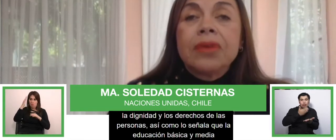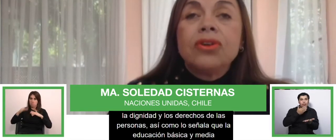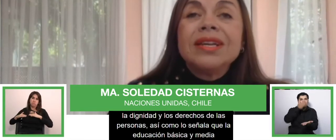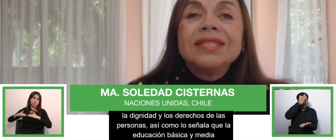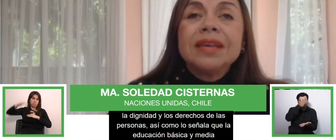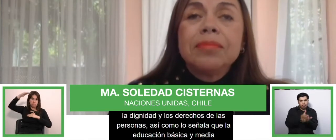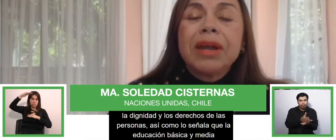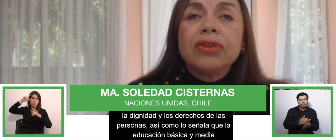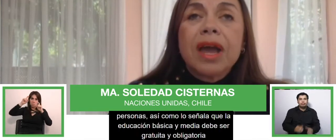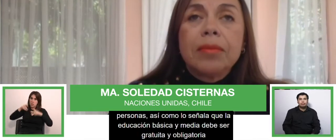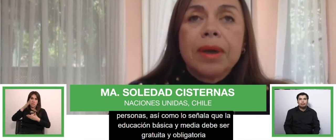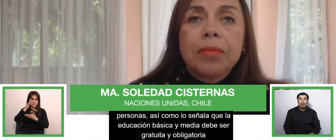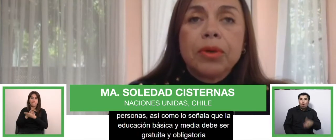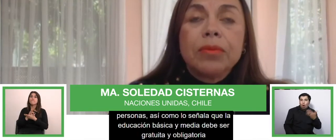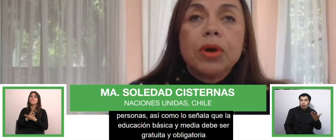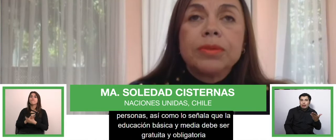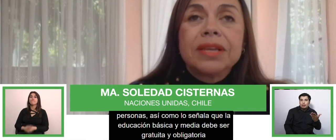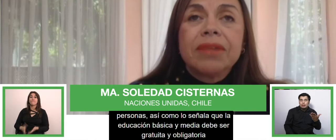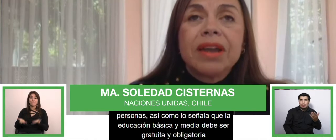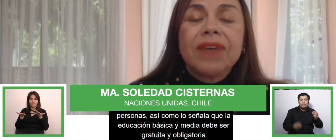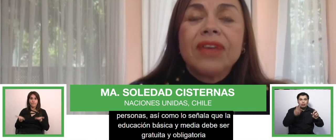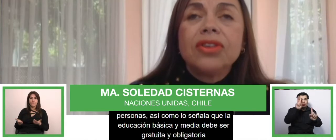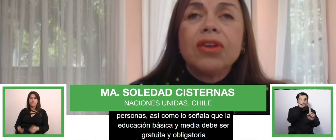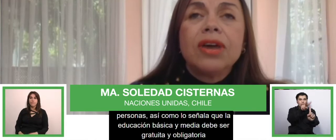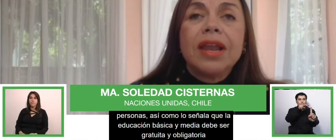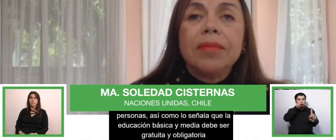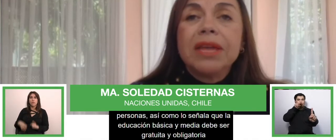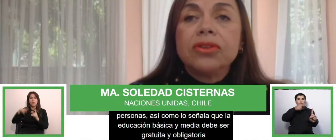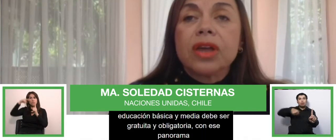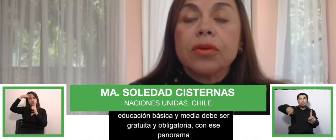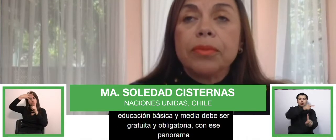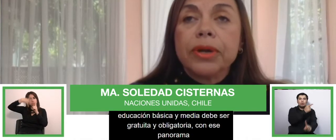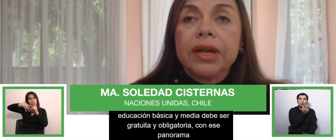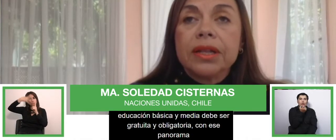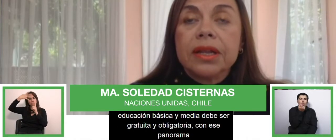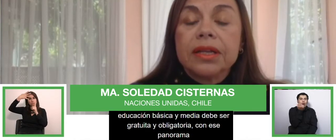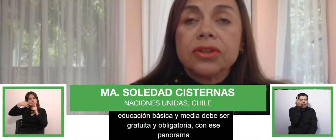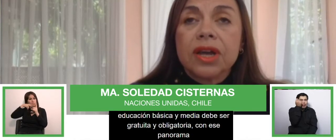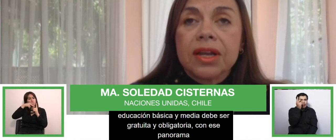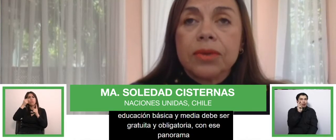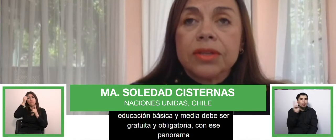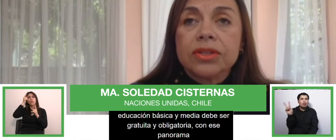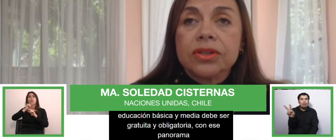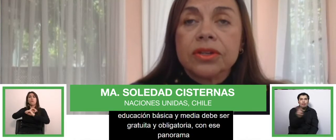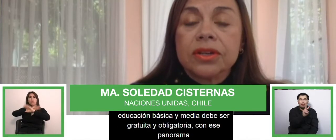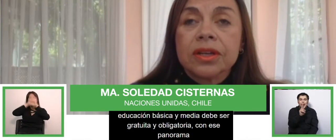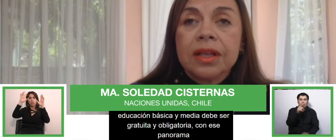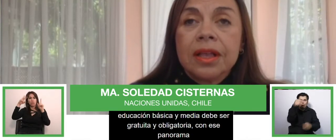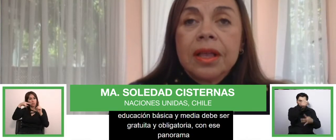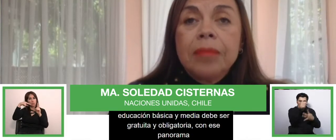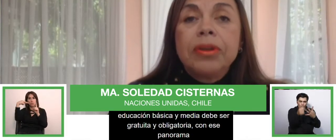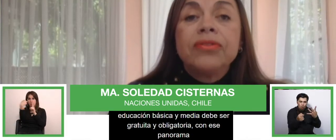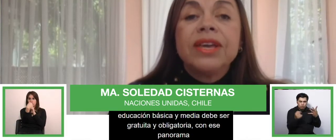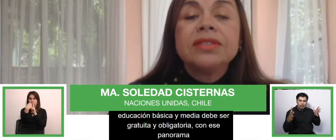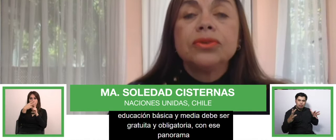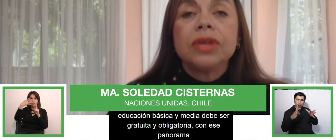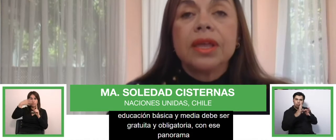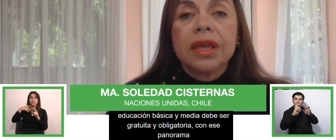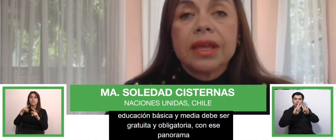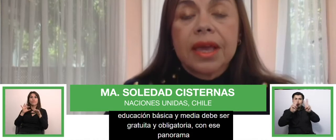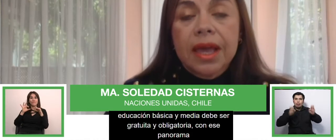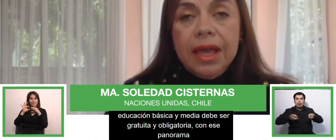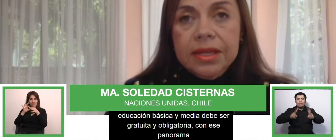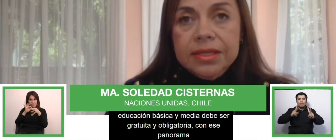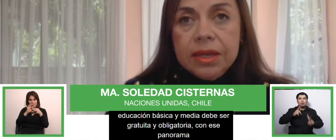Con este panorama podemos observar varios de los elementos que componen el derecho a la educación. Pero fíjense